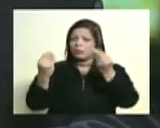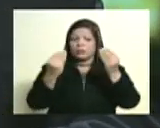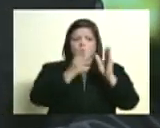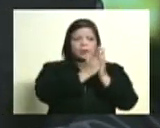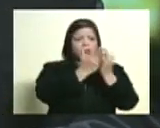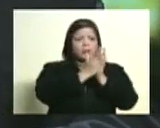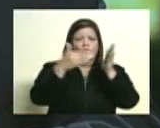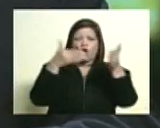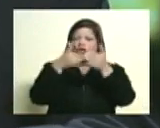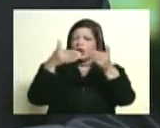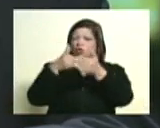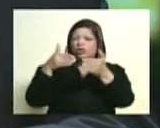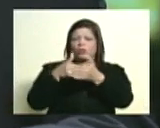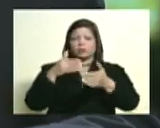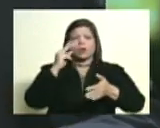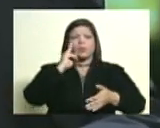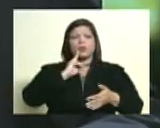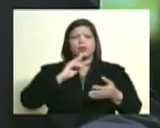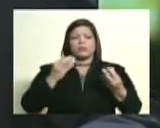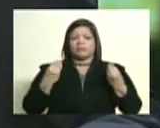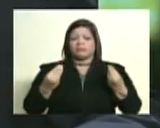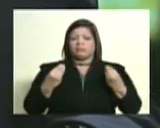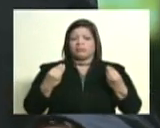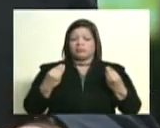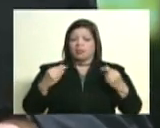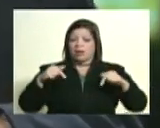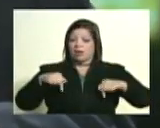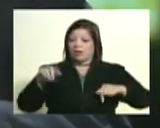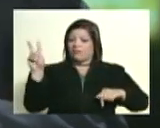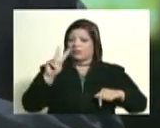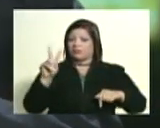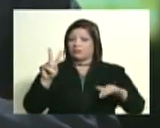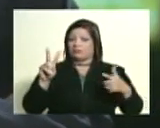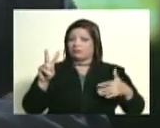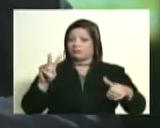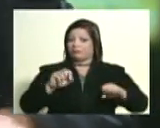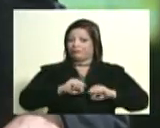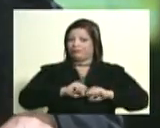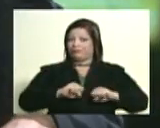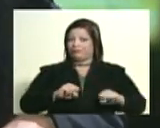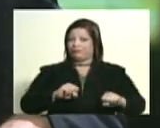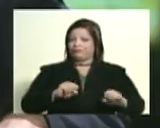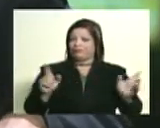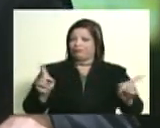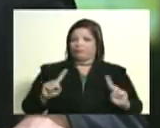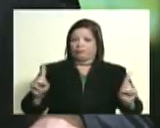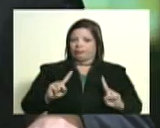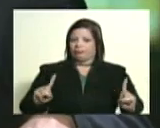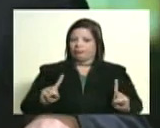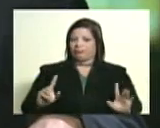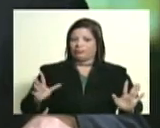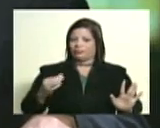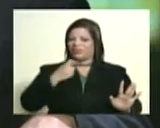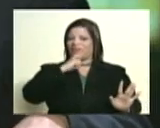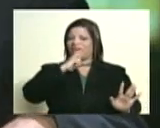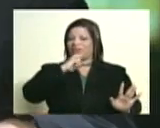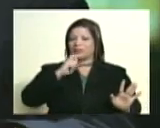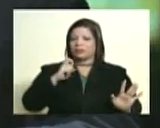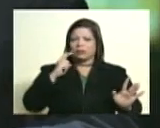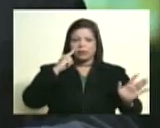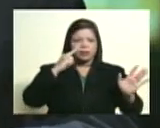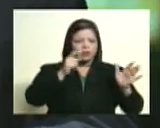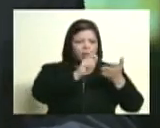contra Bolívar eso aquí en Venezuela pareciera ser algo casi sacrílego difícil que uno consiga